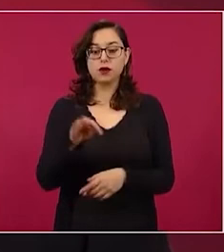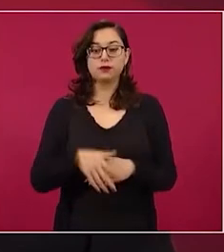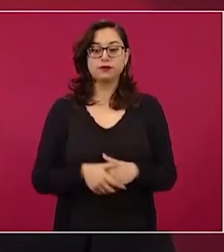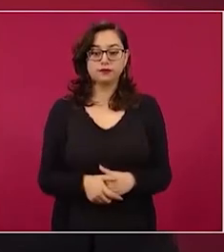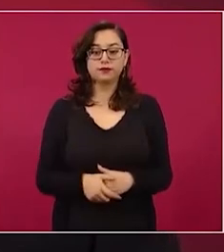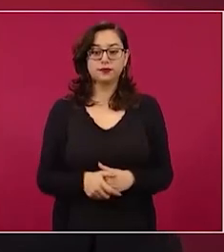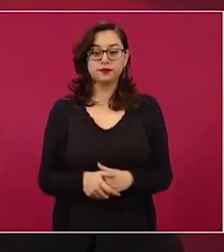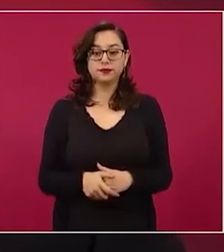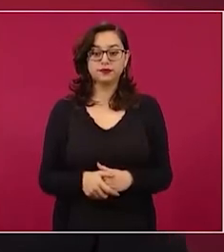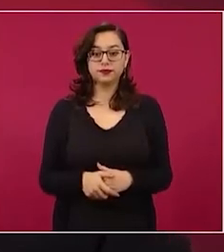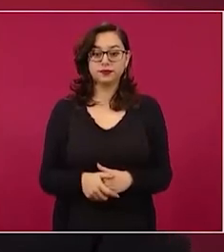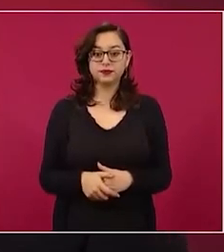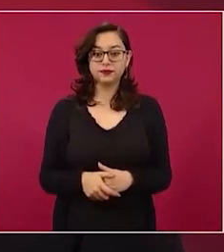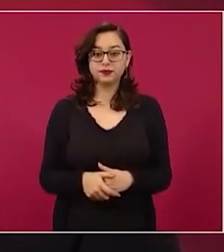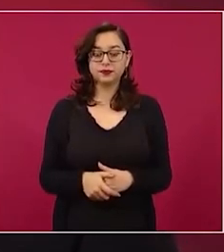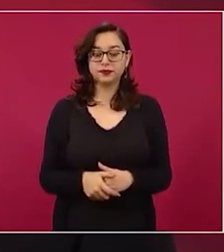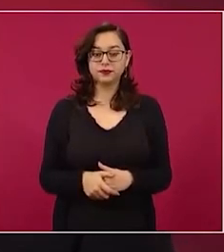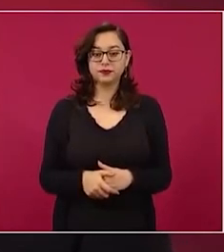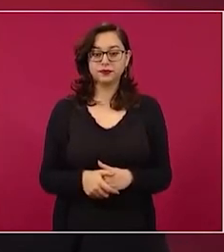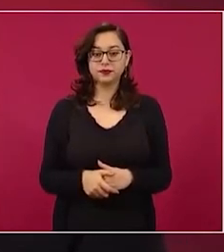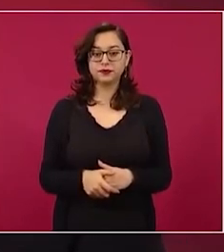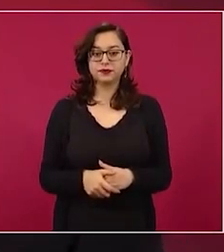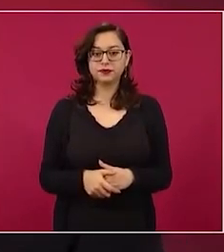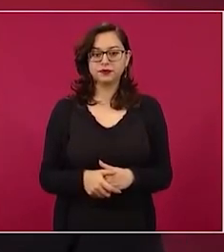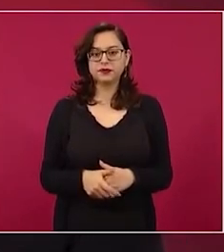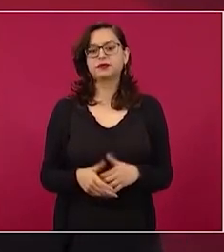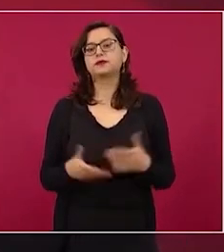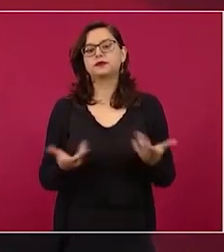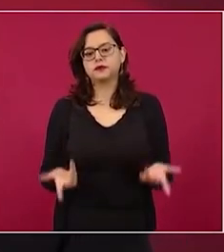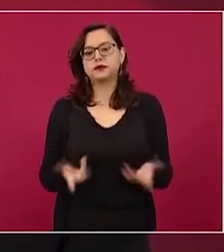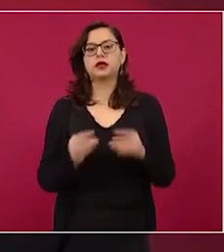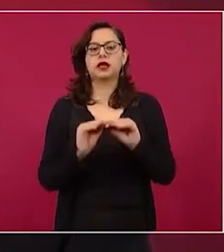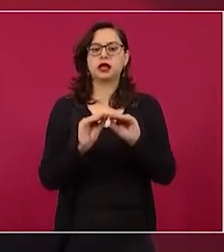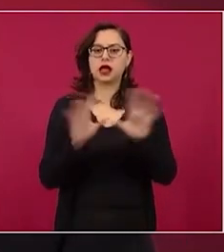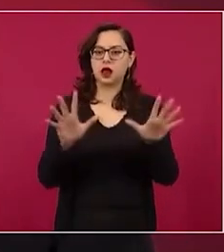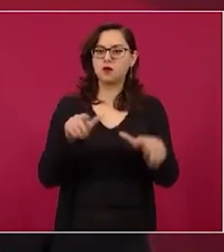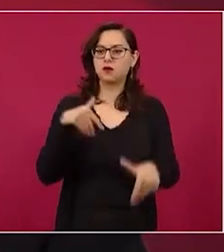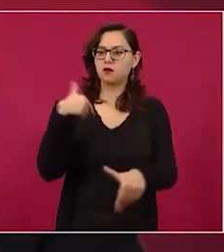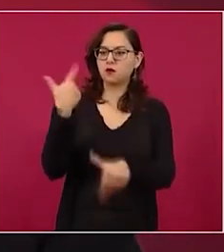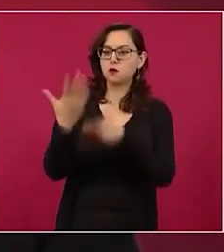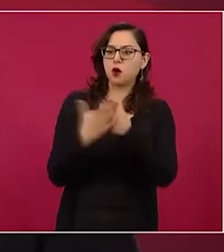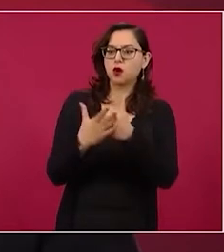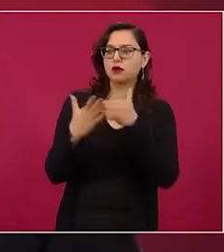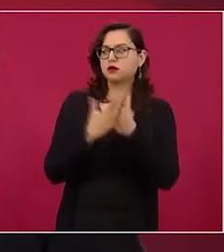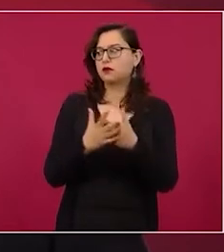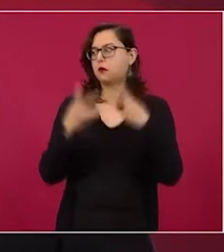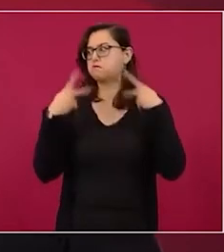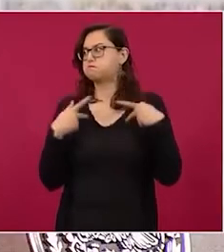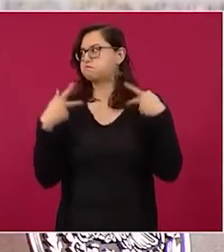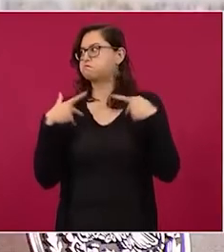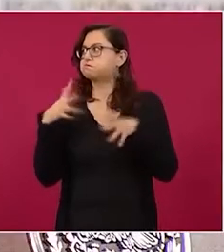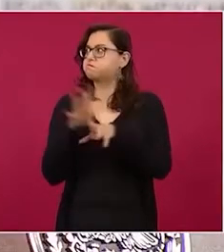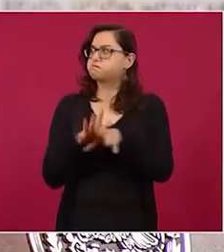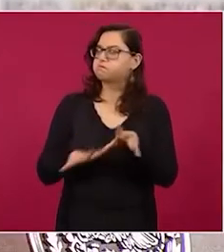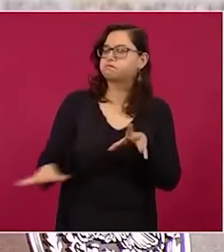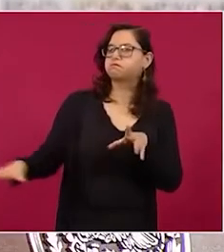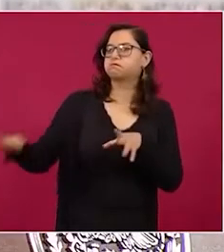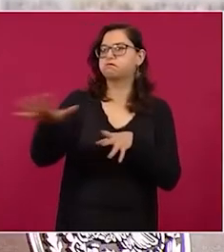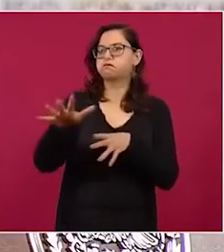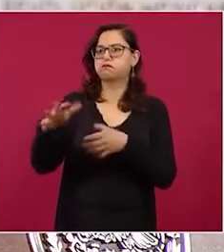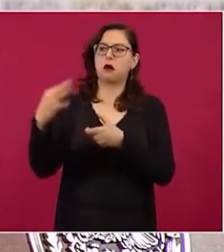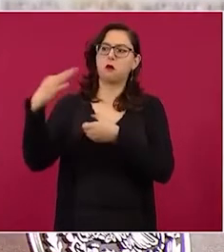tenemos que pasar por la revocación del mandato, pero si la gente